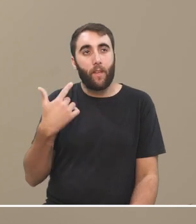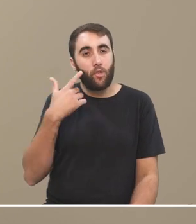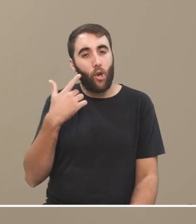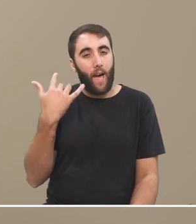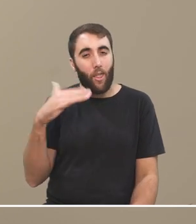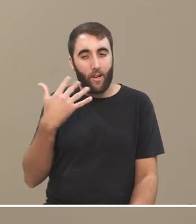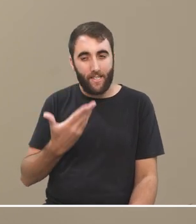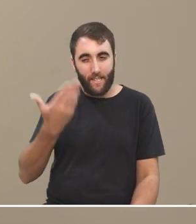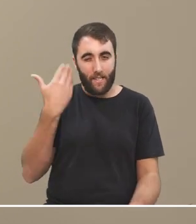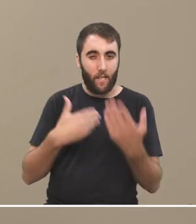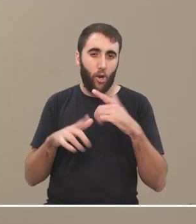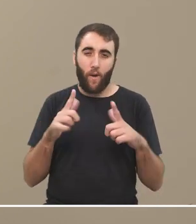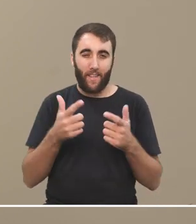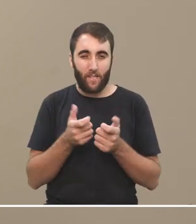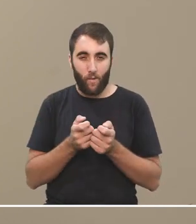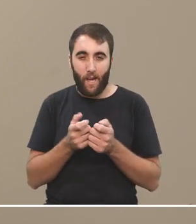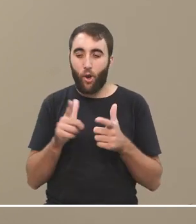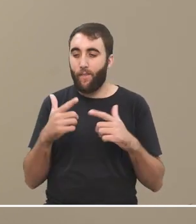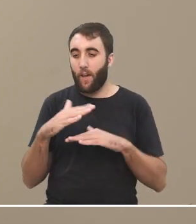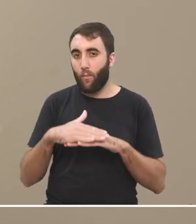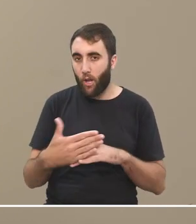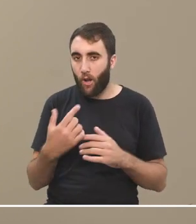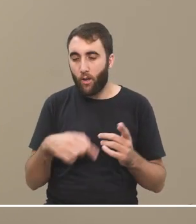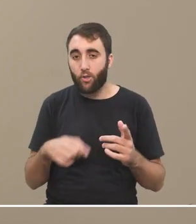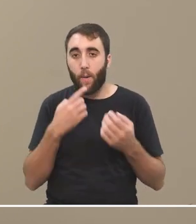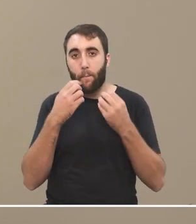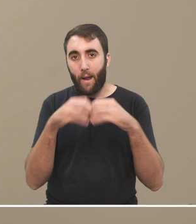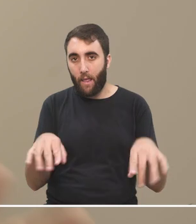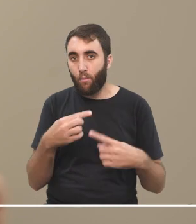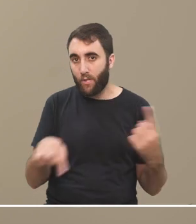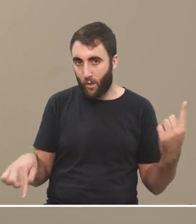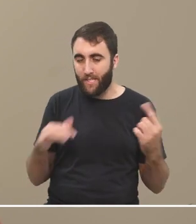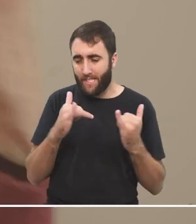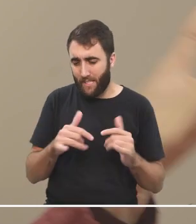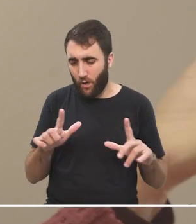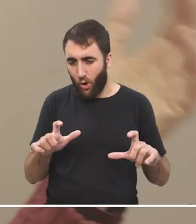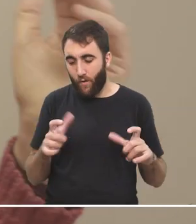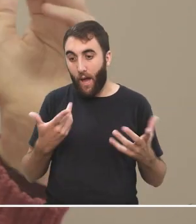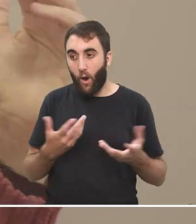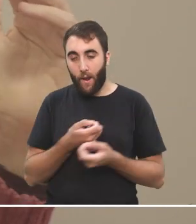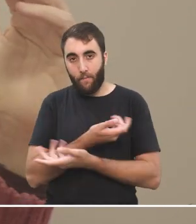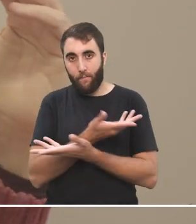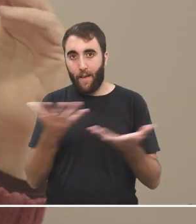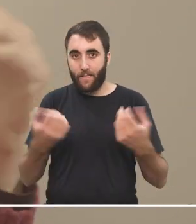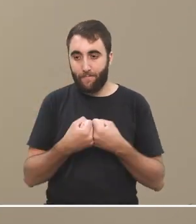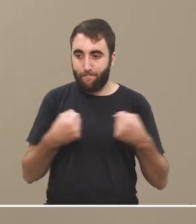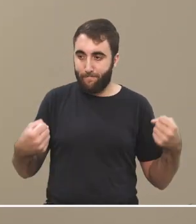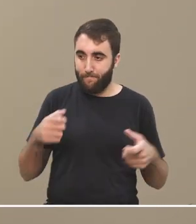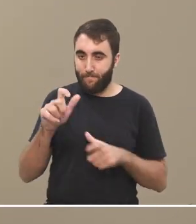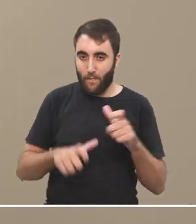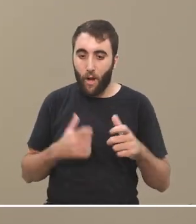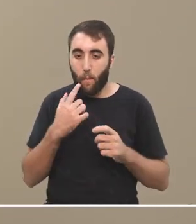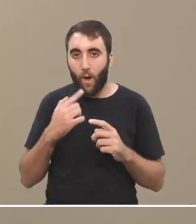adolescente en la era analógica ¿no? por un lado me perdí un montón de cosas obviamente que ahora se ampliaron las posibilidades existenciales